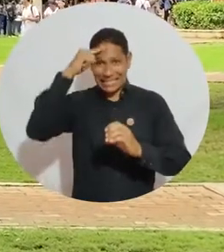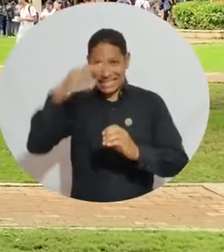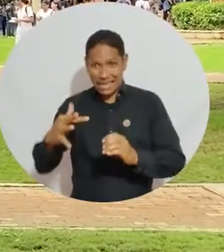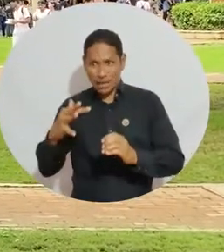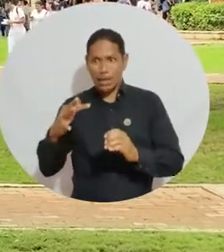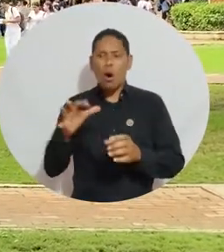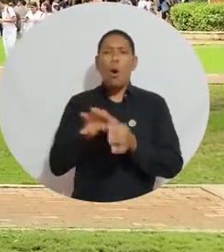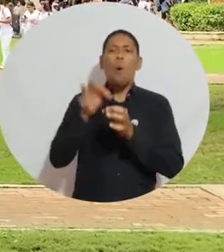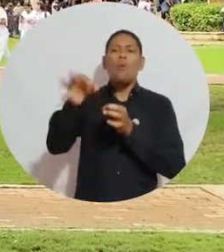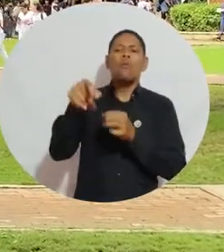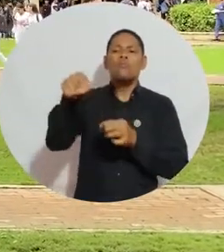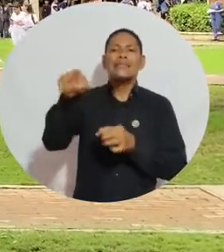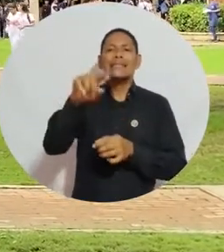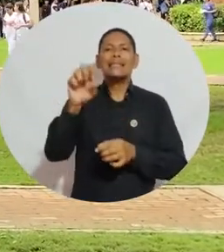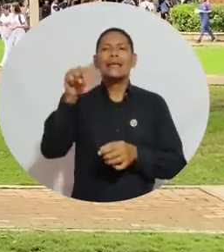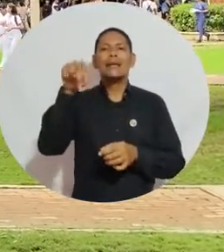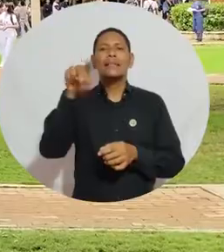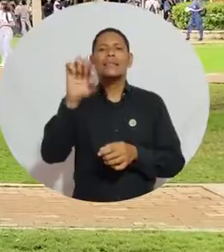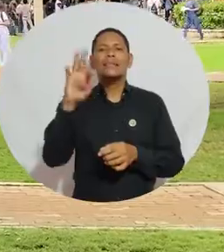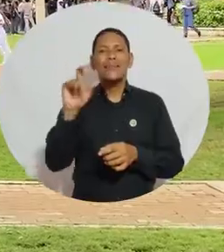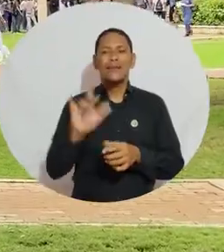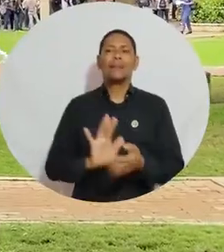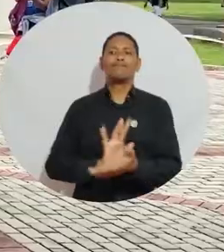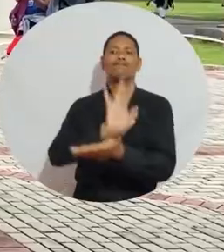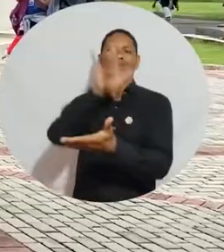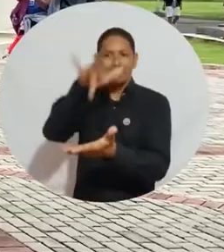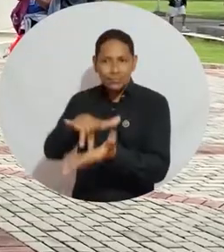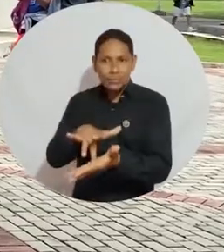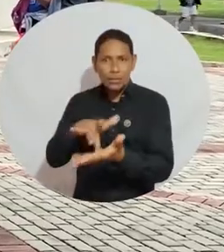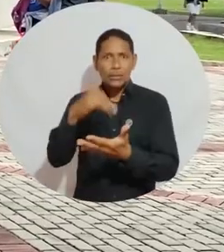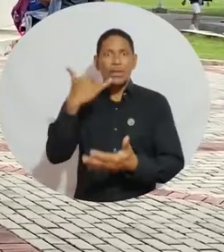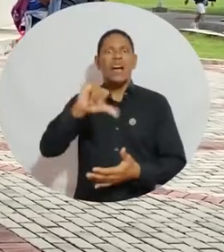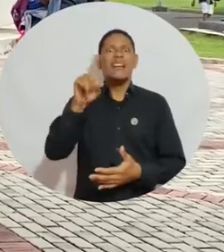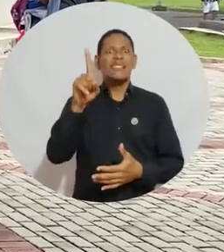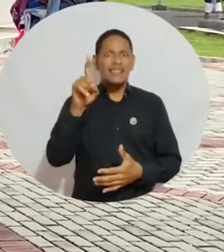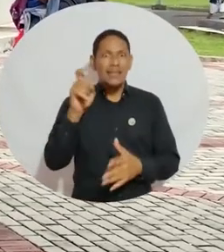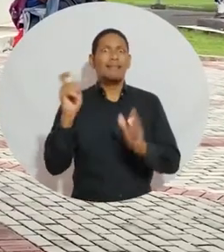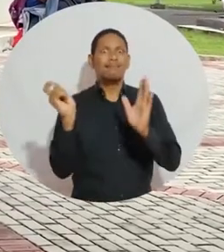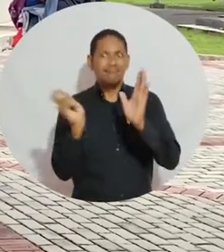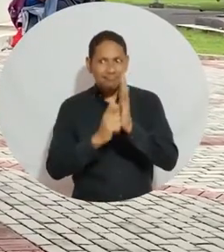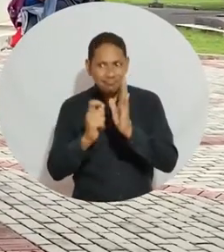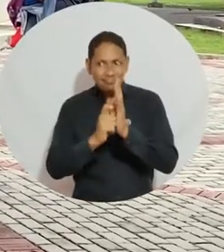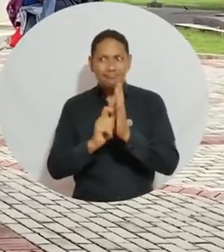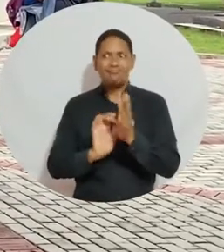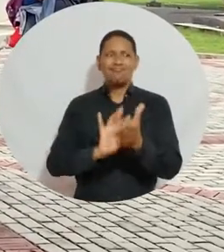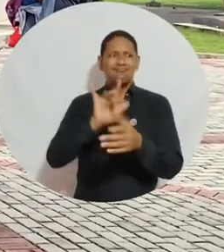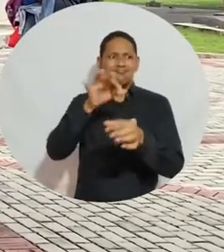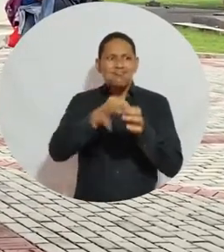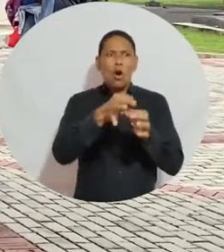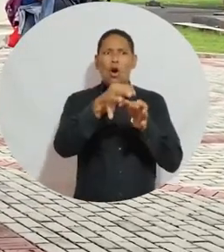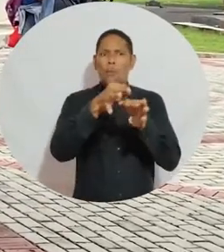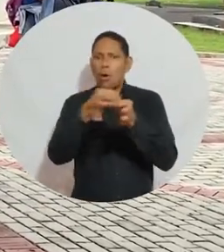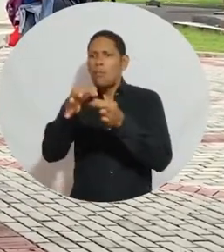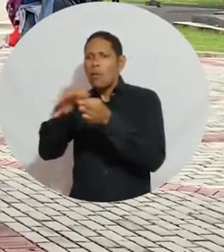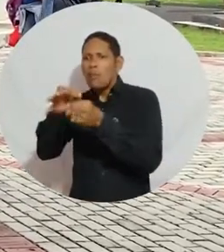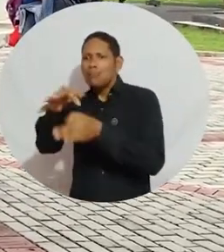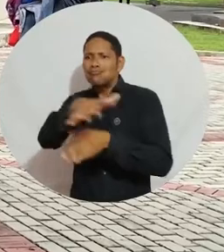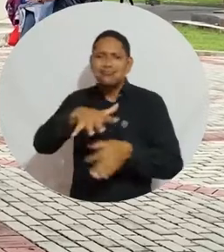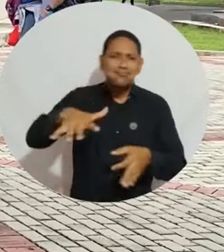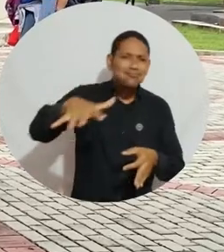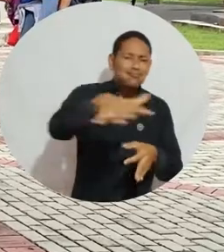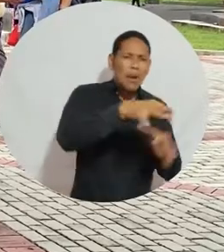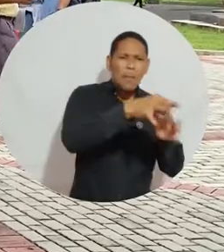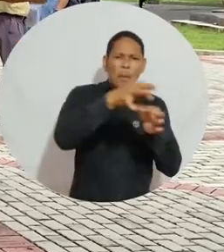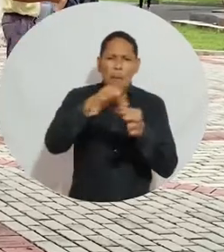Marta, llegó al municipio de San Sebastián de Buenavista. Esta fue la sexta jornada de la actividad que se viene realizando en varias